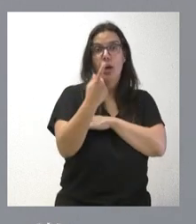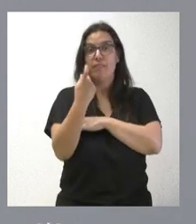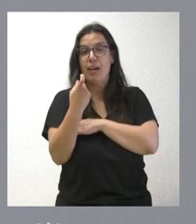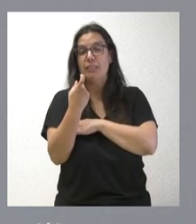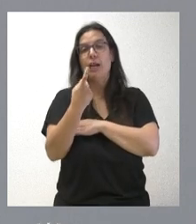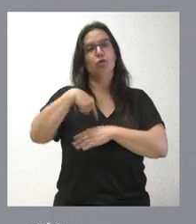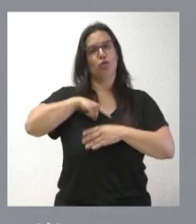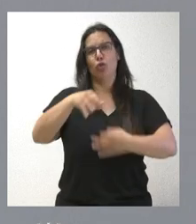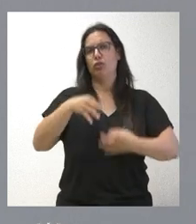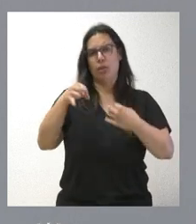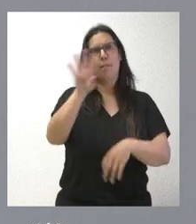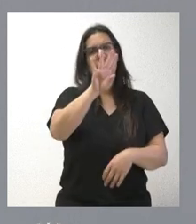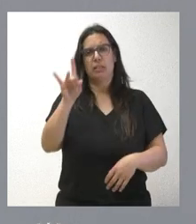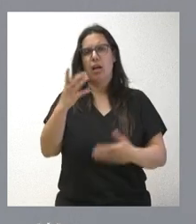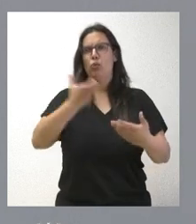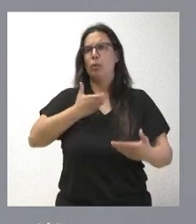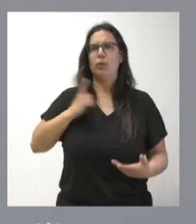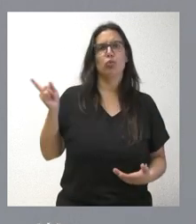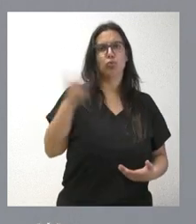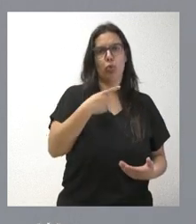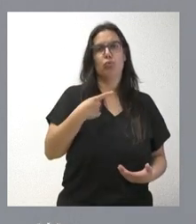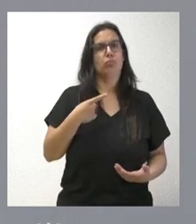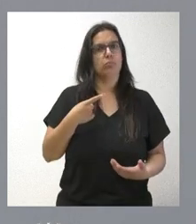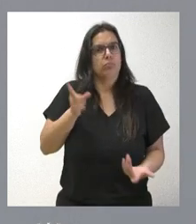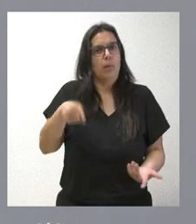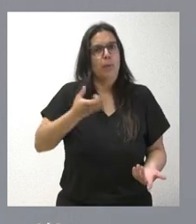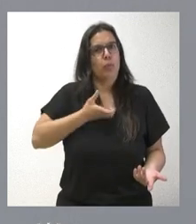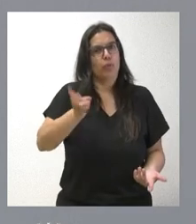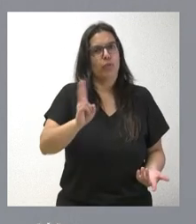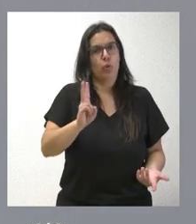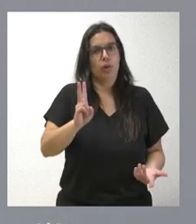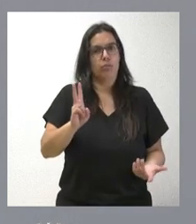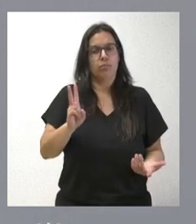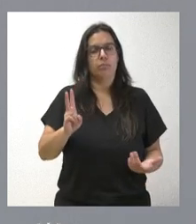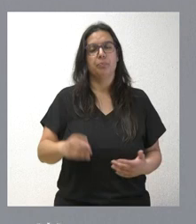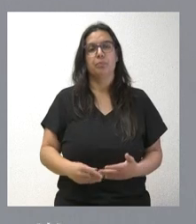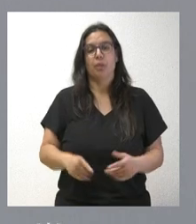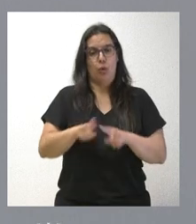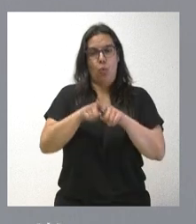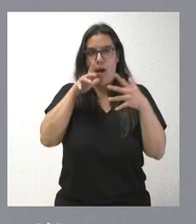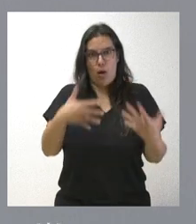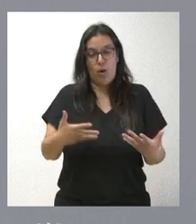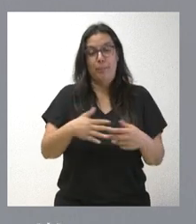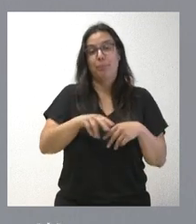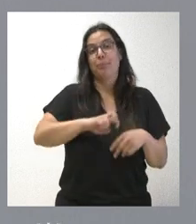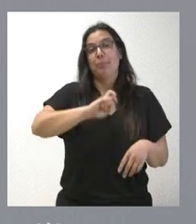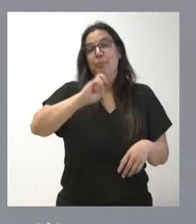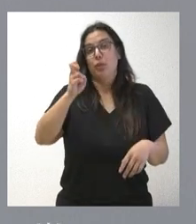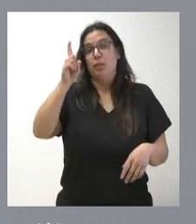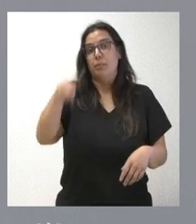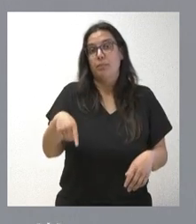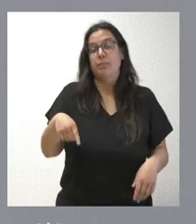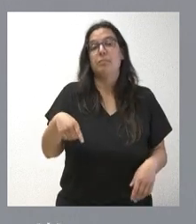Nosotros siempre colaboramos con todos los ayuntamientos y lo haremos también con el Ayuntamiento de Valladolid, como lo hacemos en el momento presente. Y, en segundo lugar,